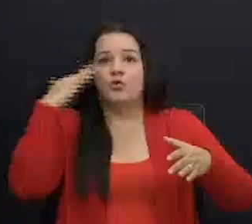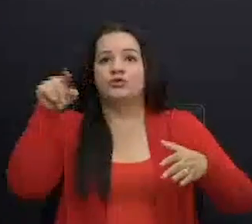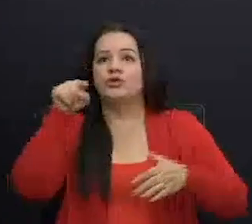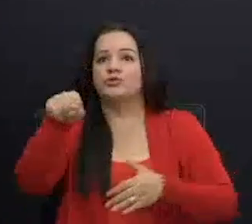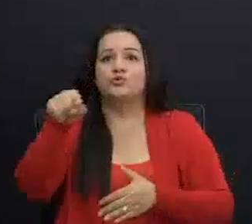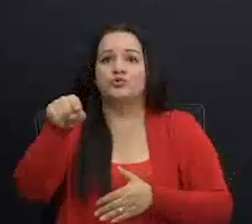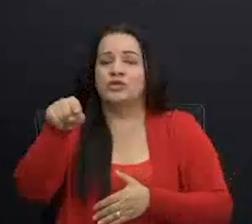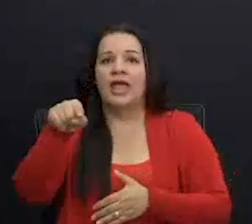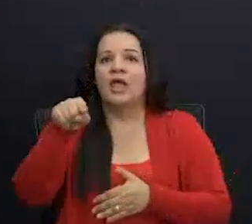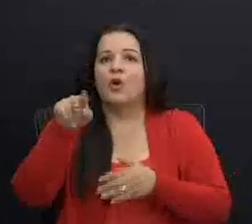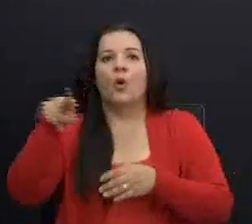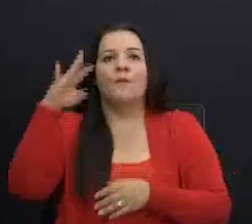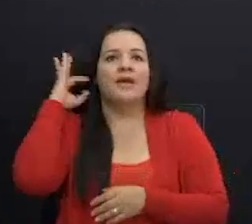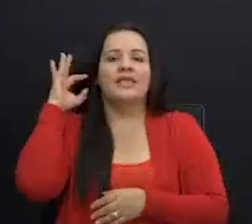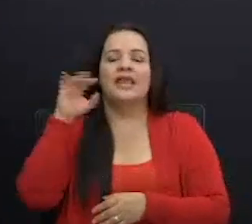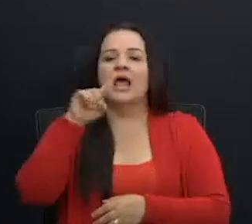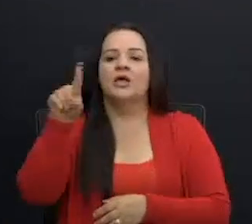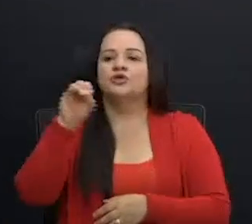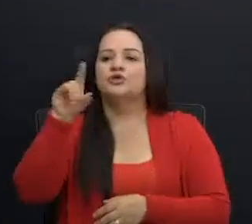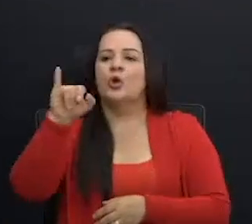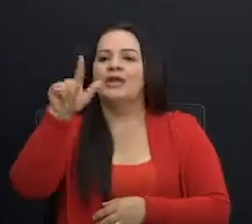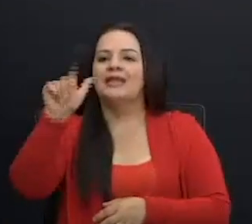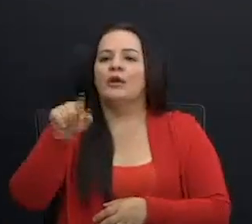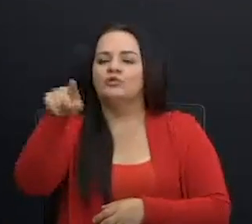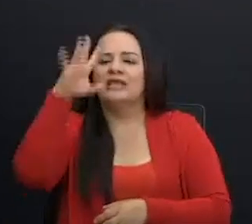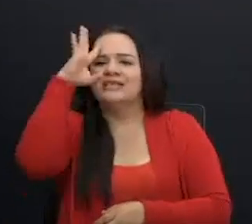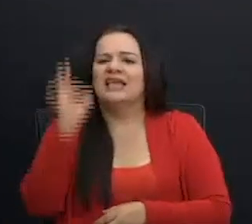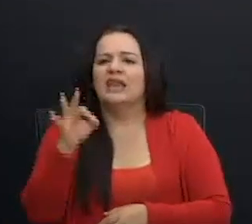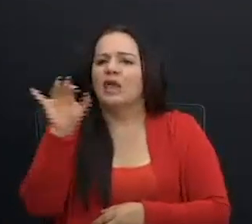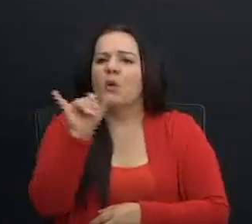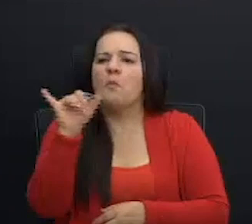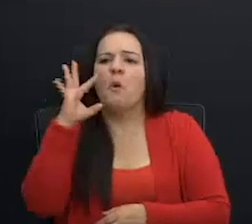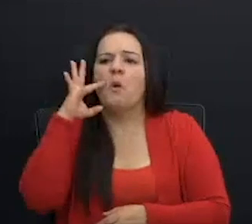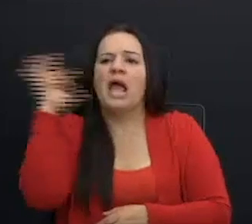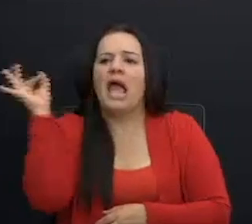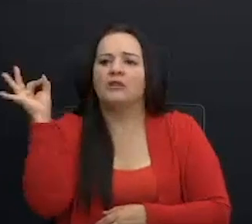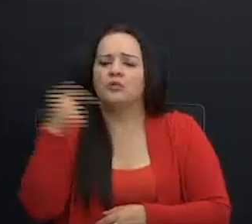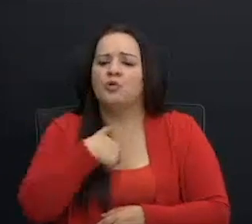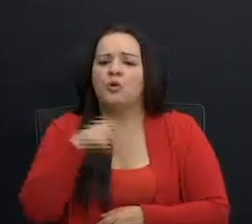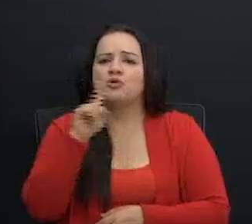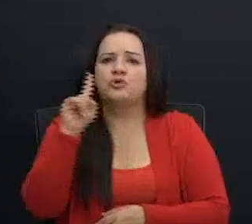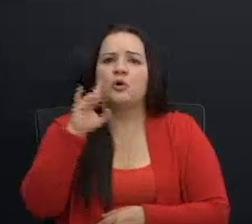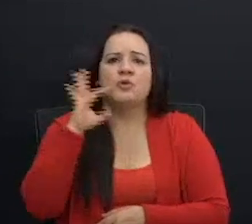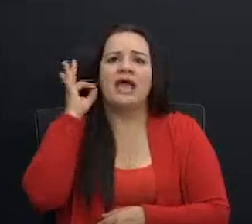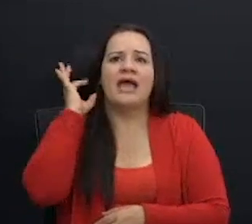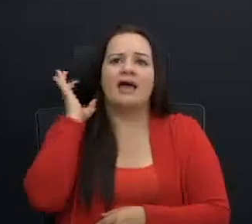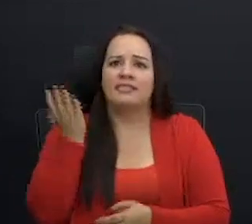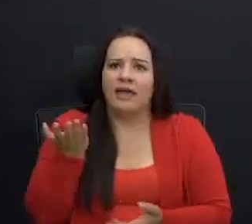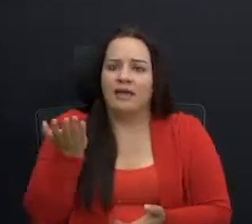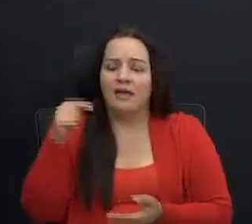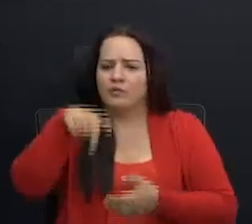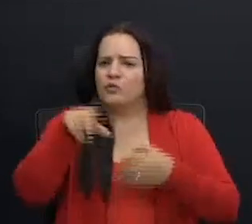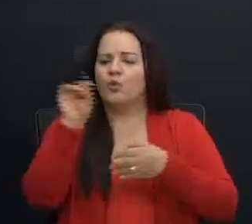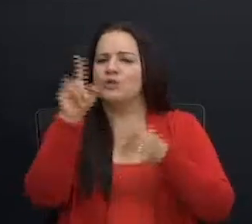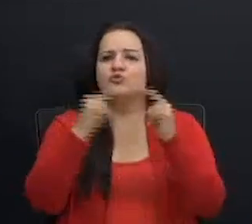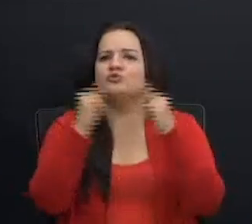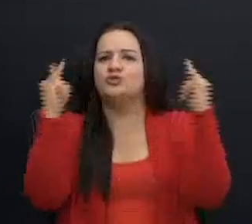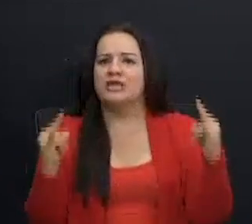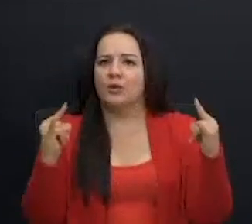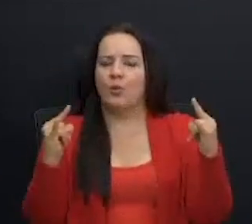gato, pero ya no soy una gata. Ni tampoco esto es un circo. Estos somos, señores diputados,